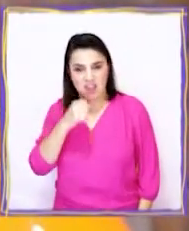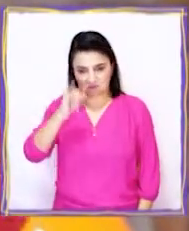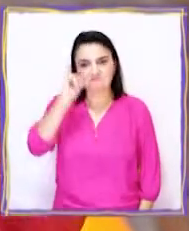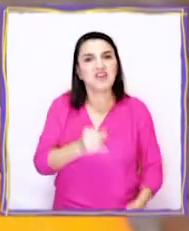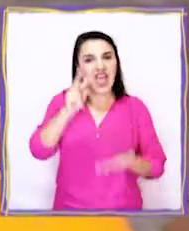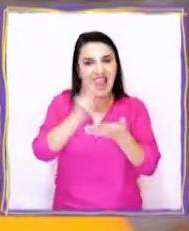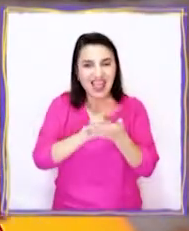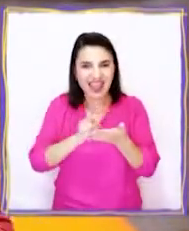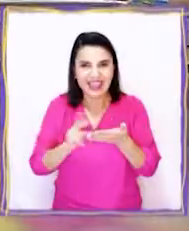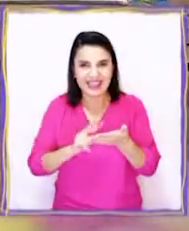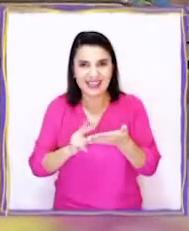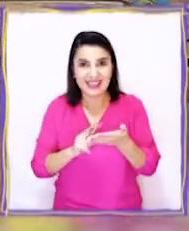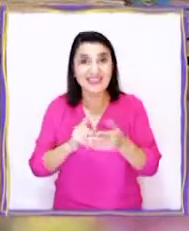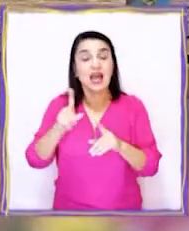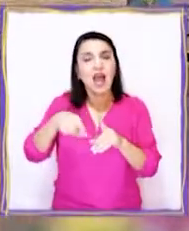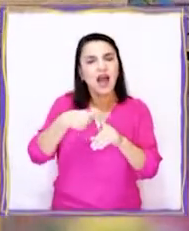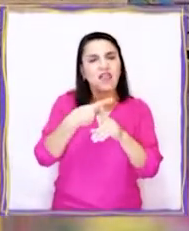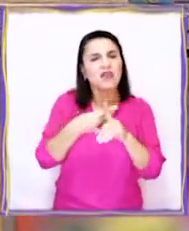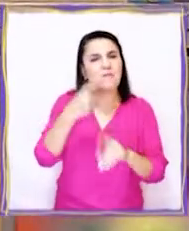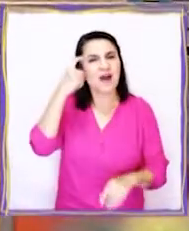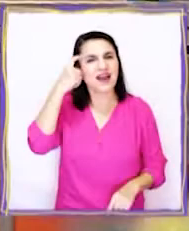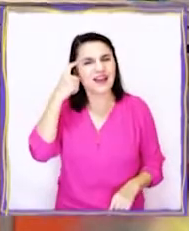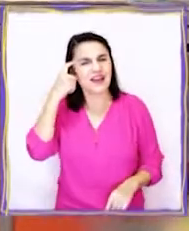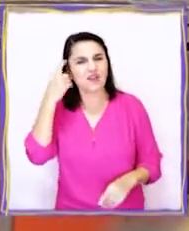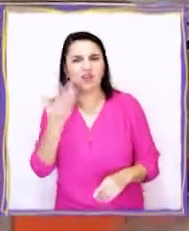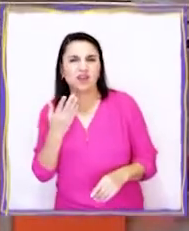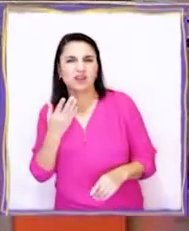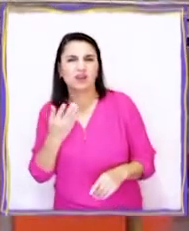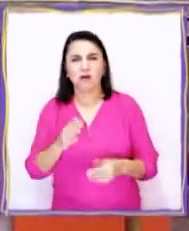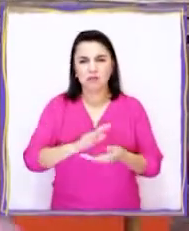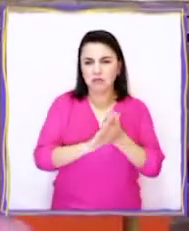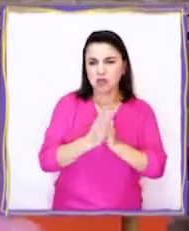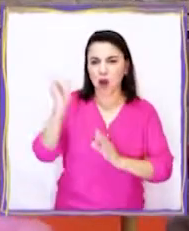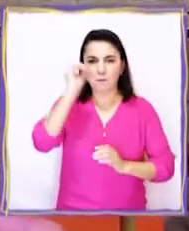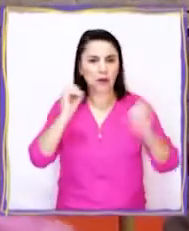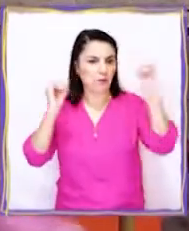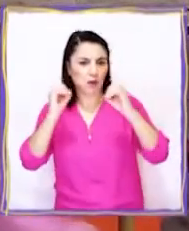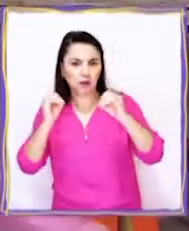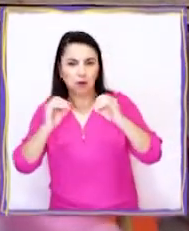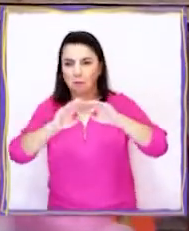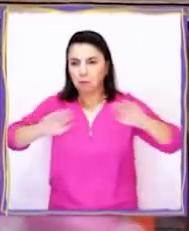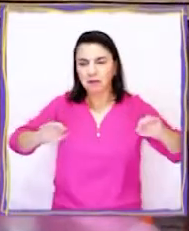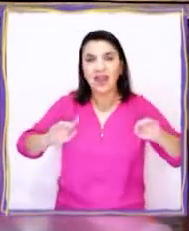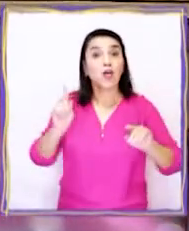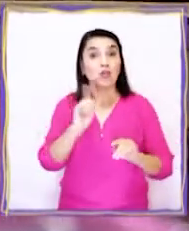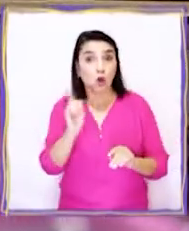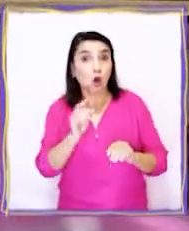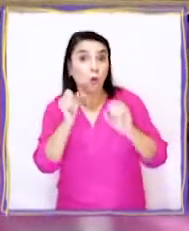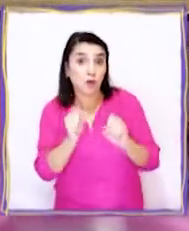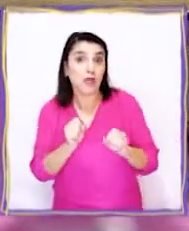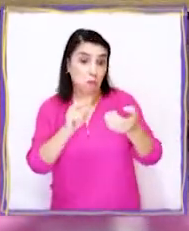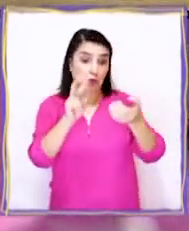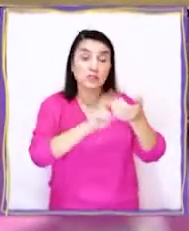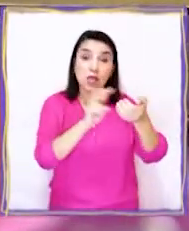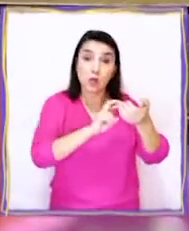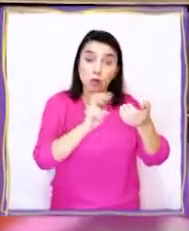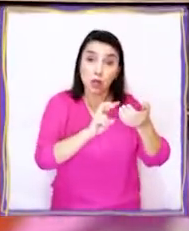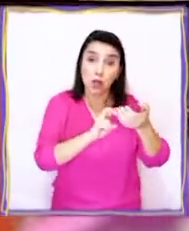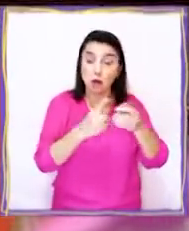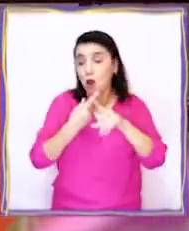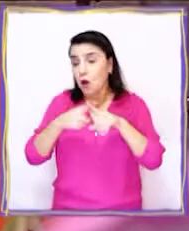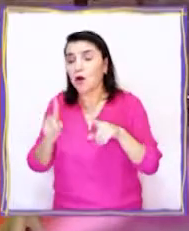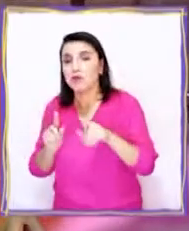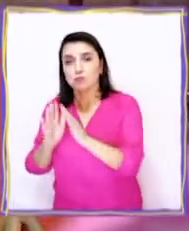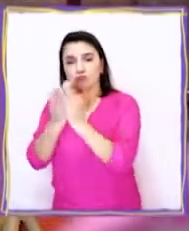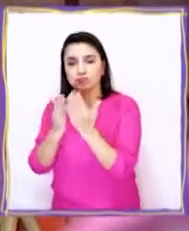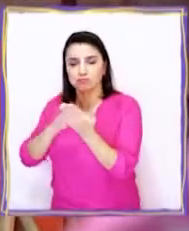es leer. Y además creo que no todo es blanco o negro, ya que algunas veces podemos leer desde el celular y